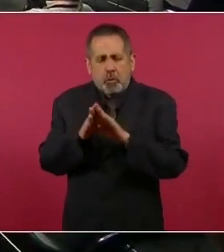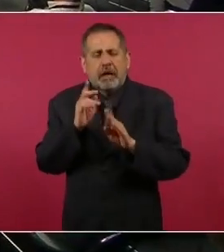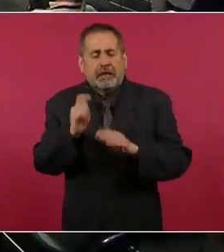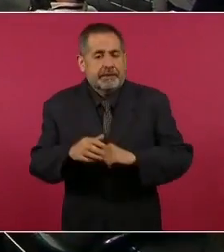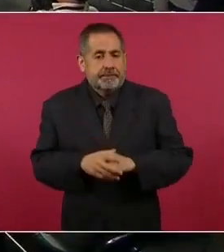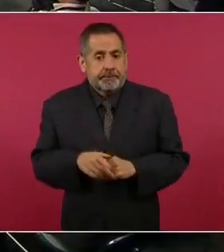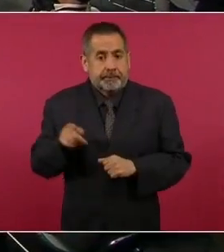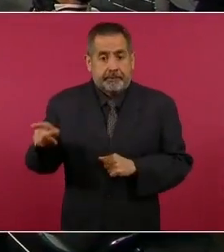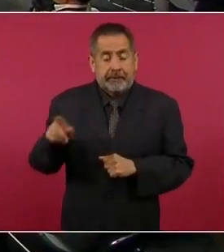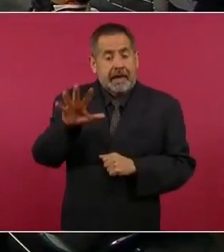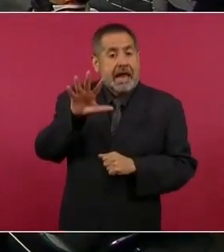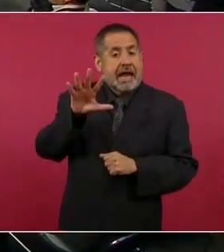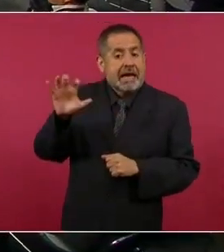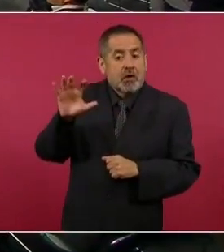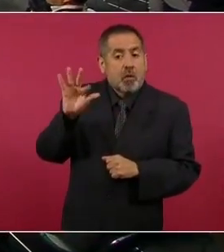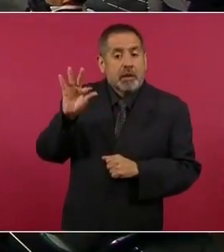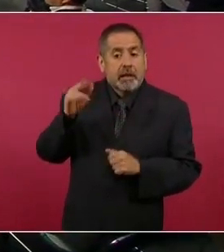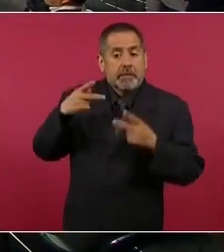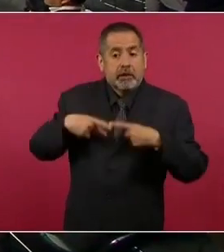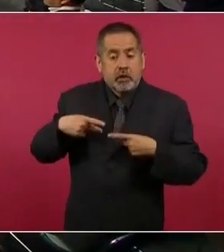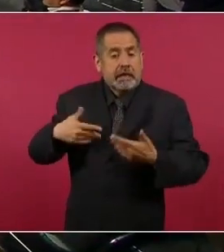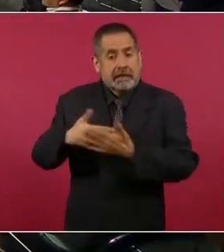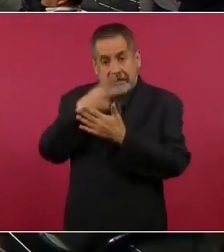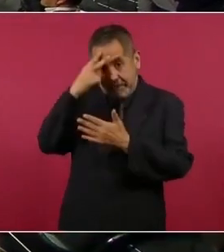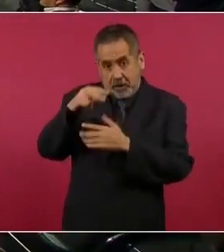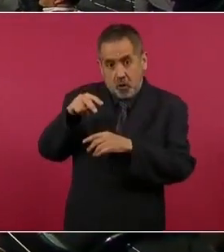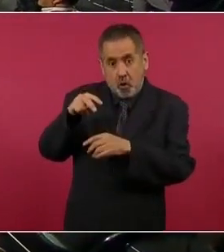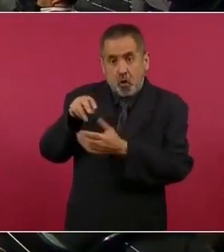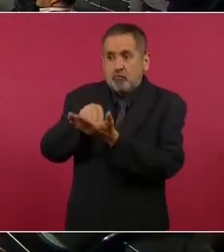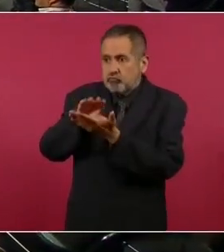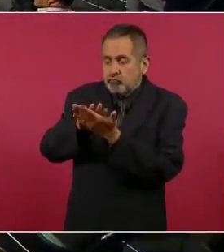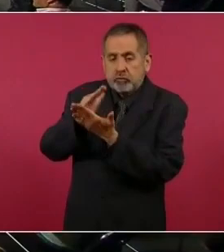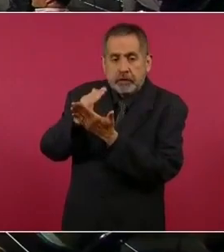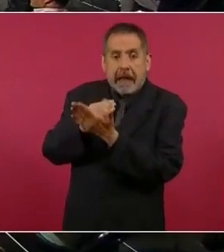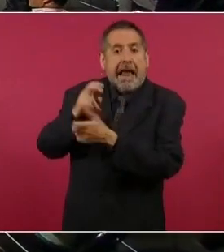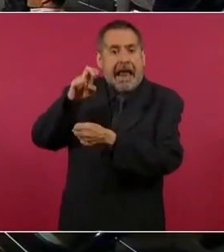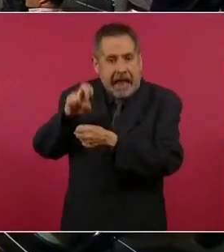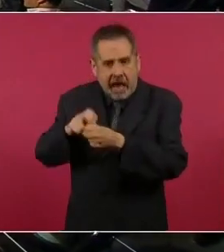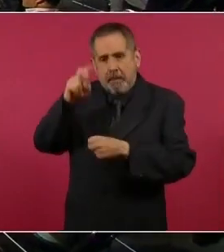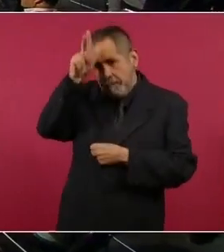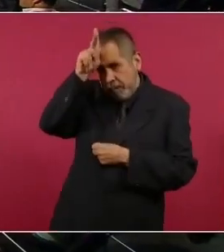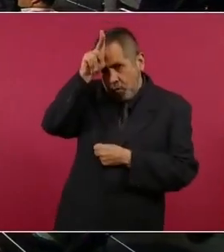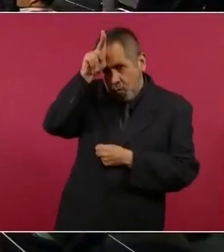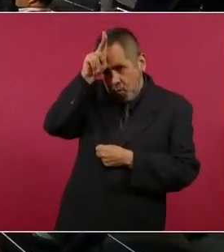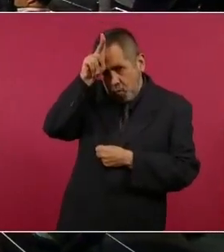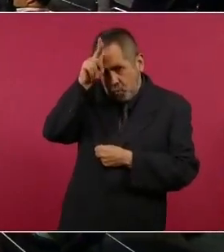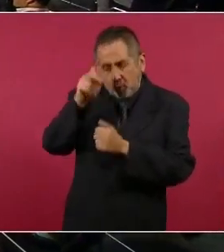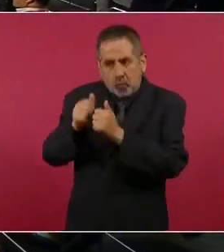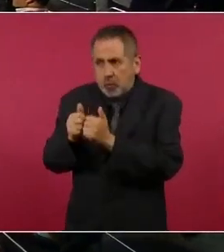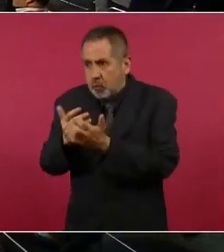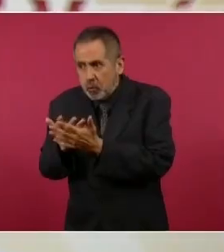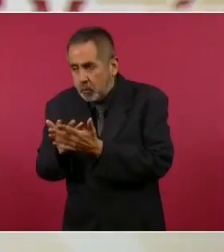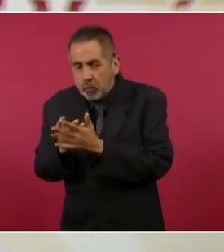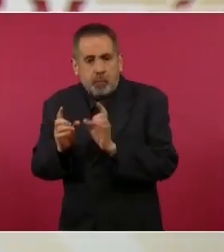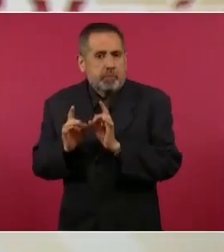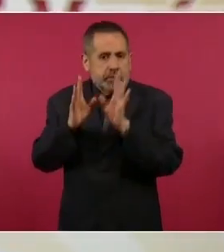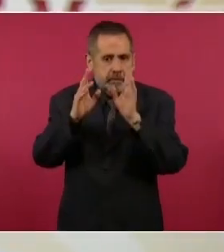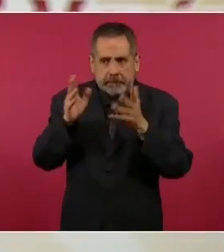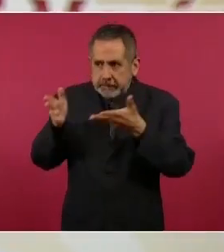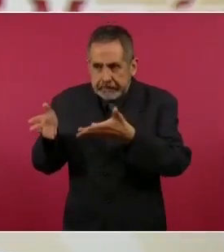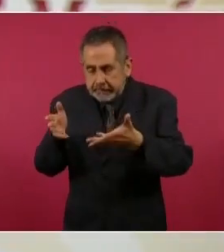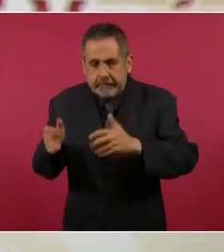540 nacionales mexicanos registrados en Perú a partir de los acontecimientos que nos ocupan.